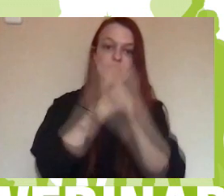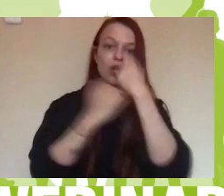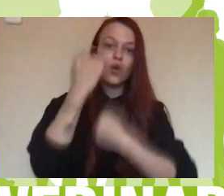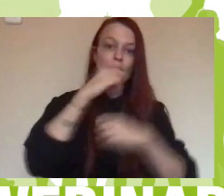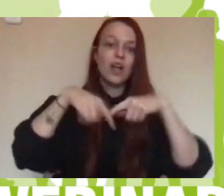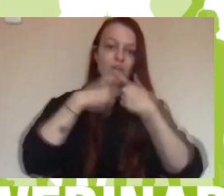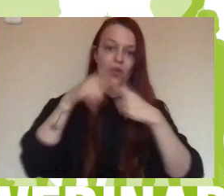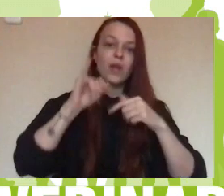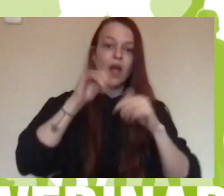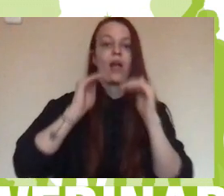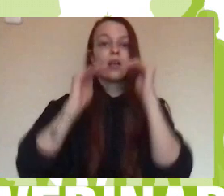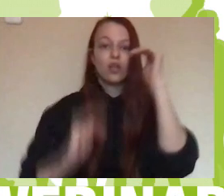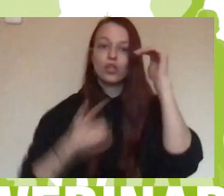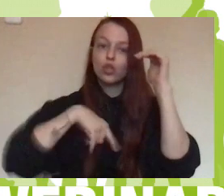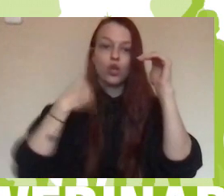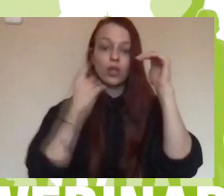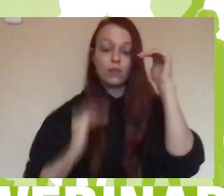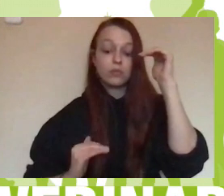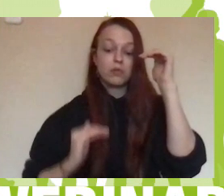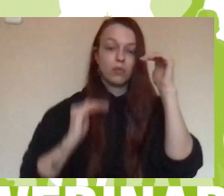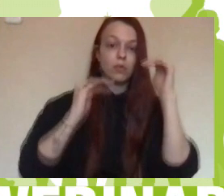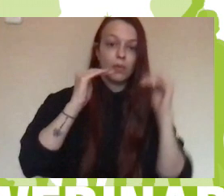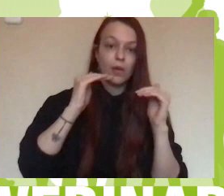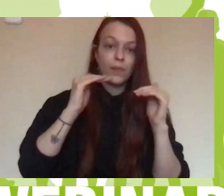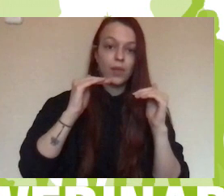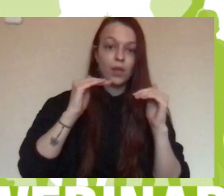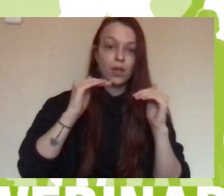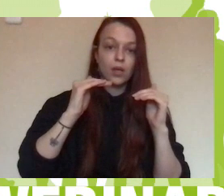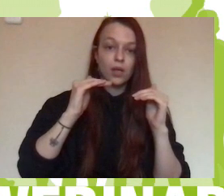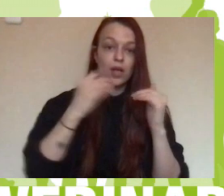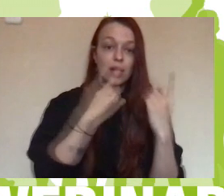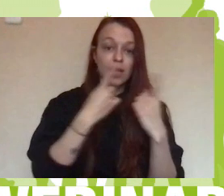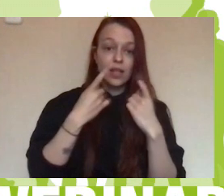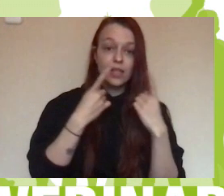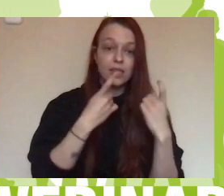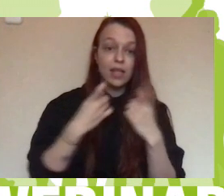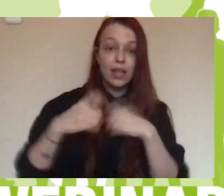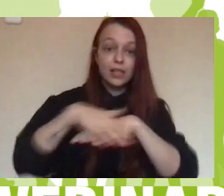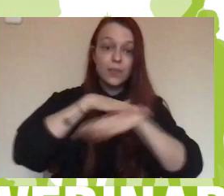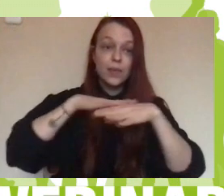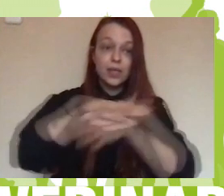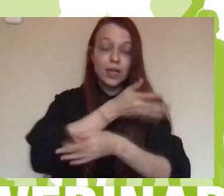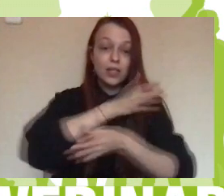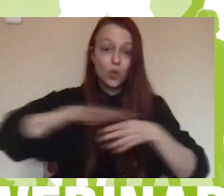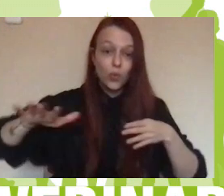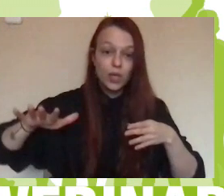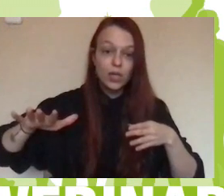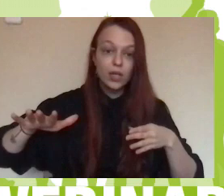Cubrir necesidades básicas y en este caso eran necesidades alimenticias y de aquí nació nuestro primer